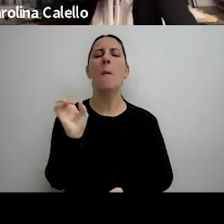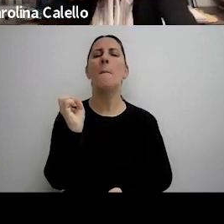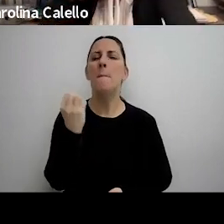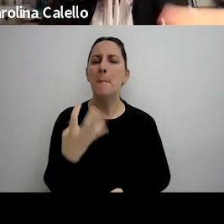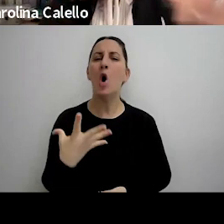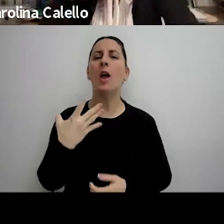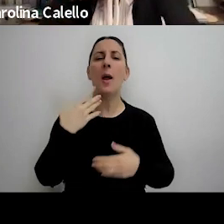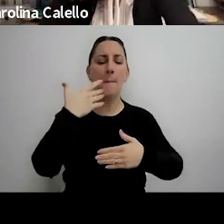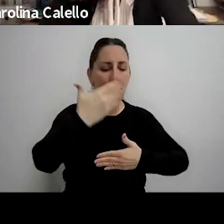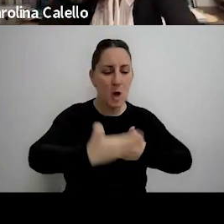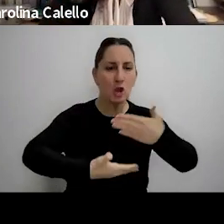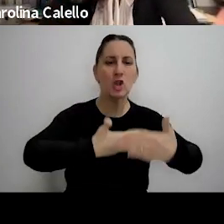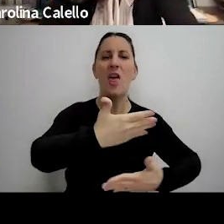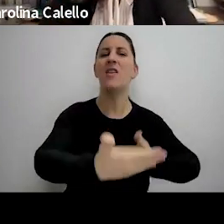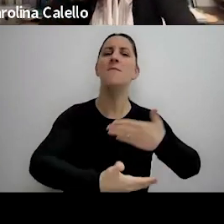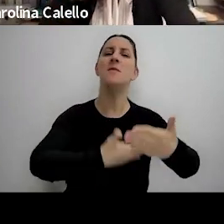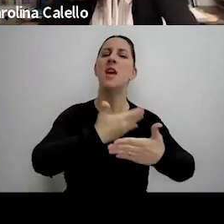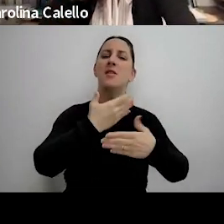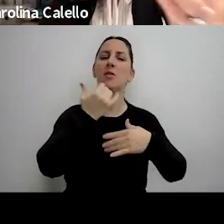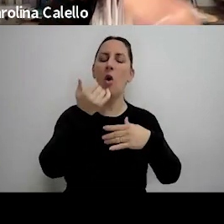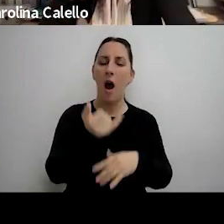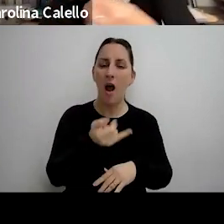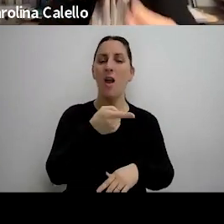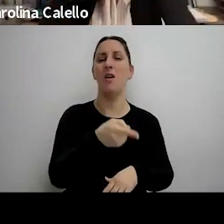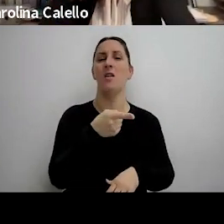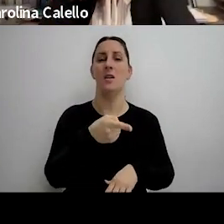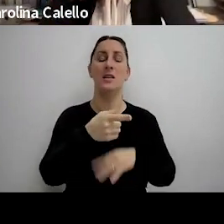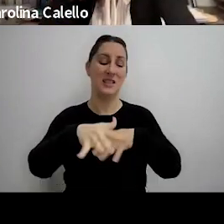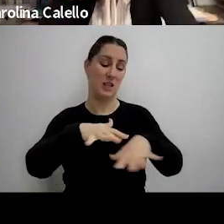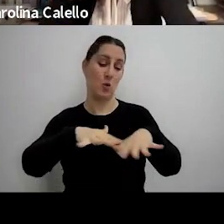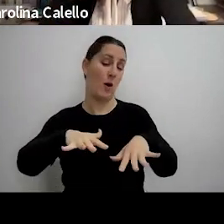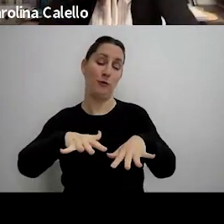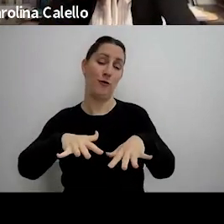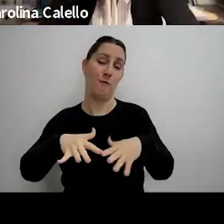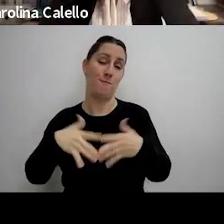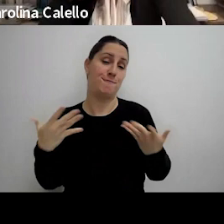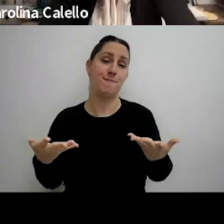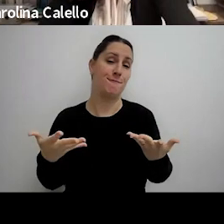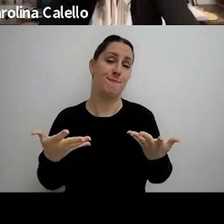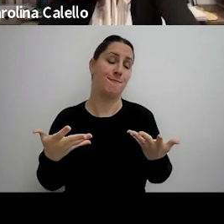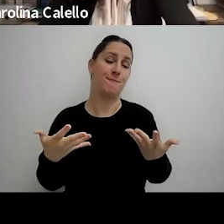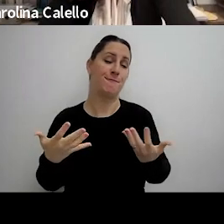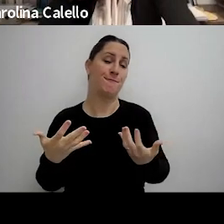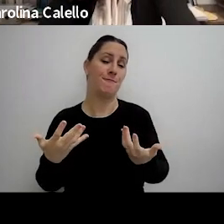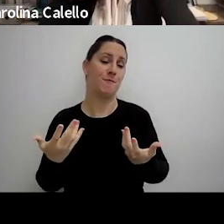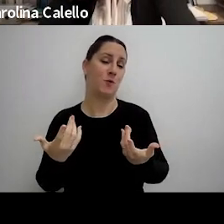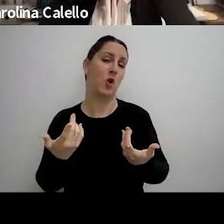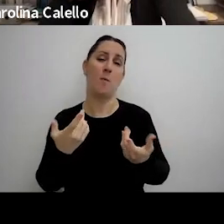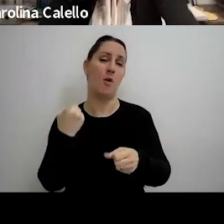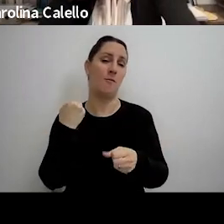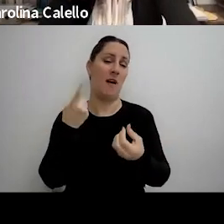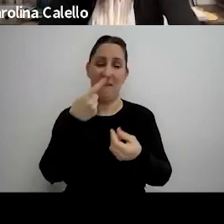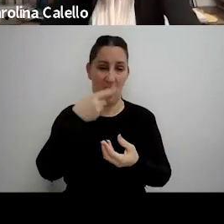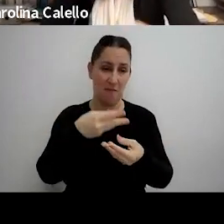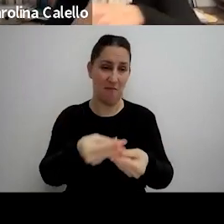todo un procedimiento y se construye sobre hechos que en definitiva no van a ser inconducentes pero